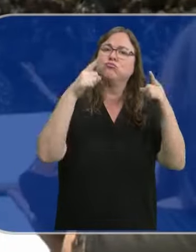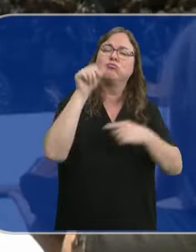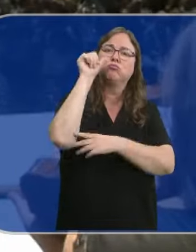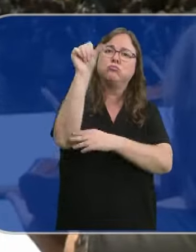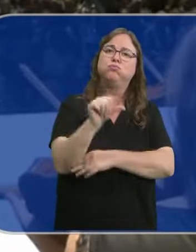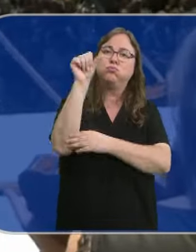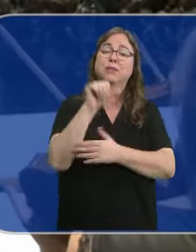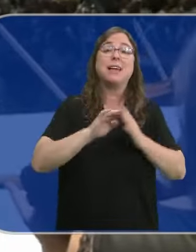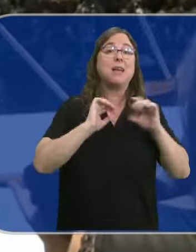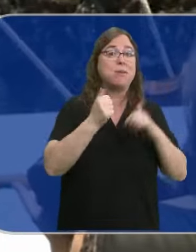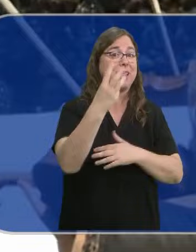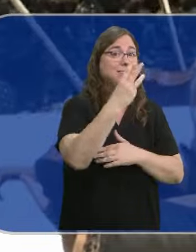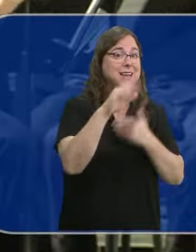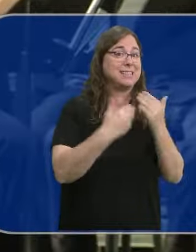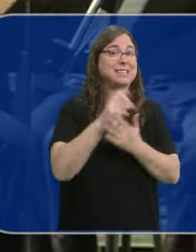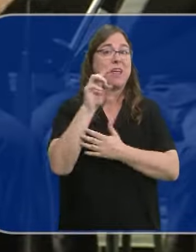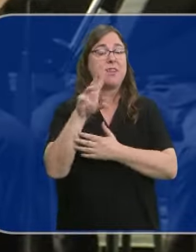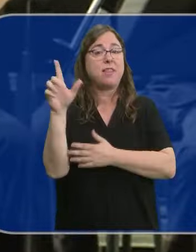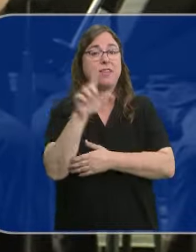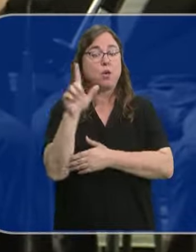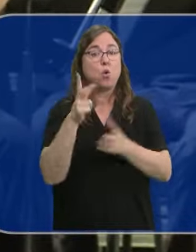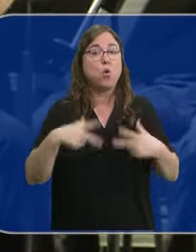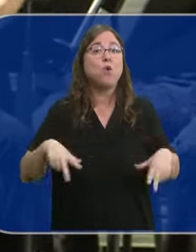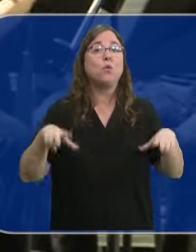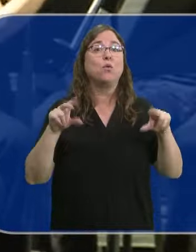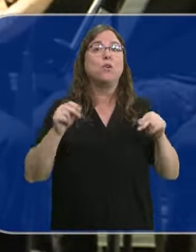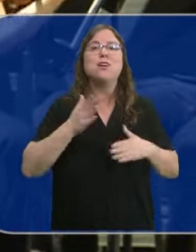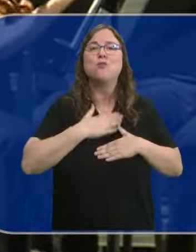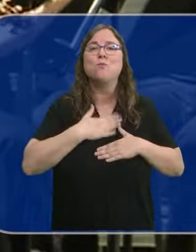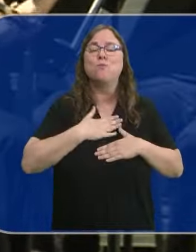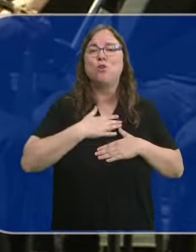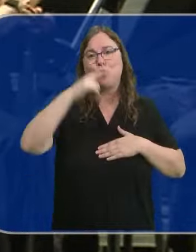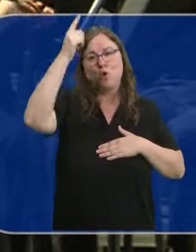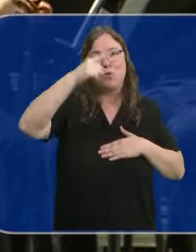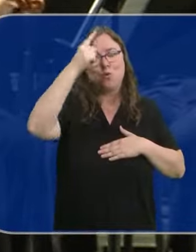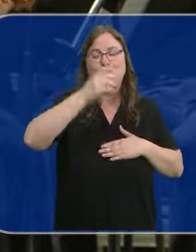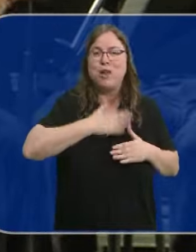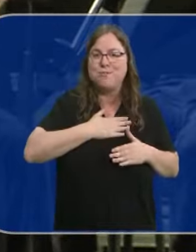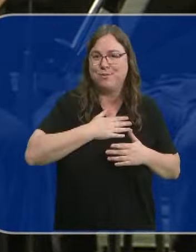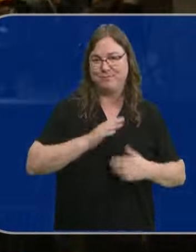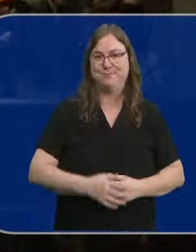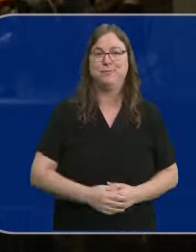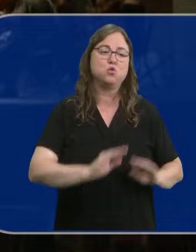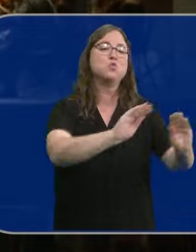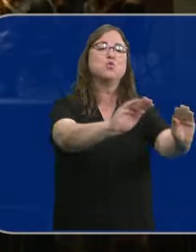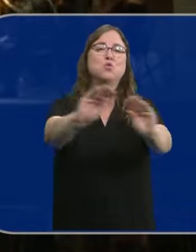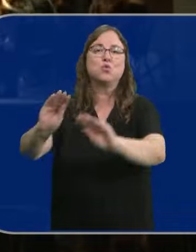los públicos. celebrarán del 3 al 13 de julio y concluirán con un tema propio de la cultura popular autóctona del lugar.